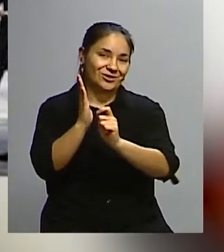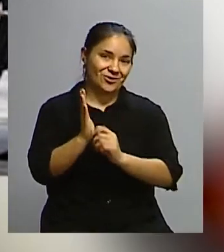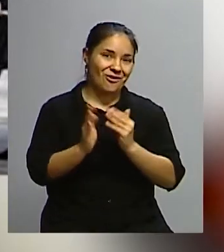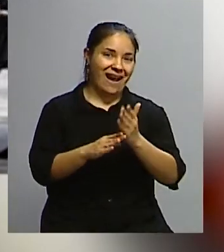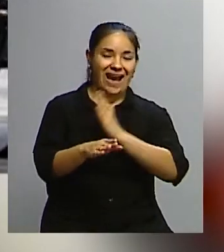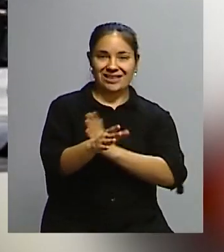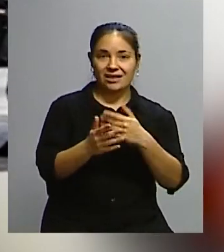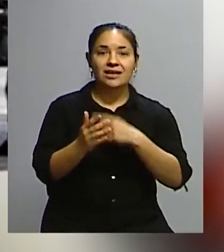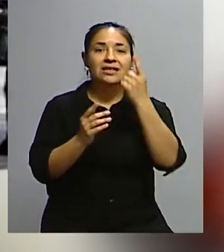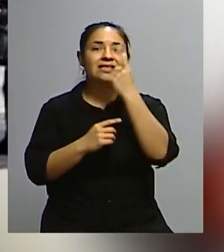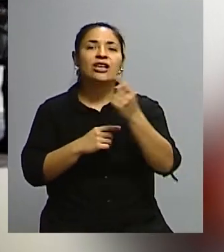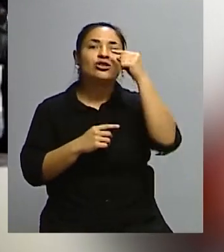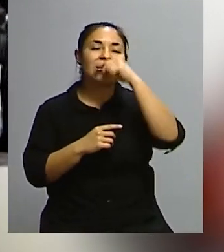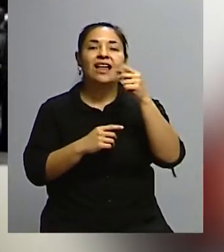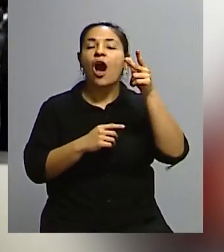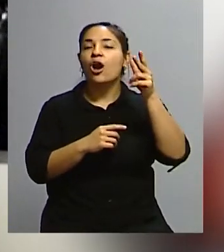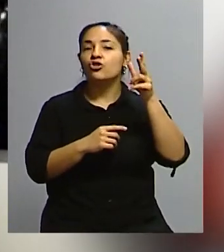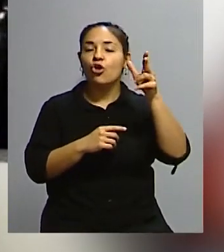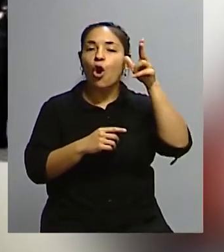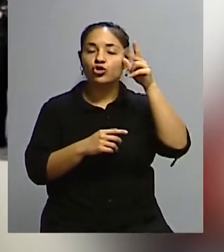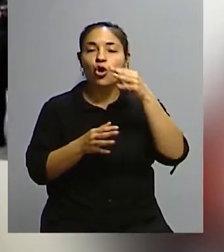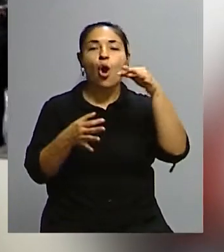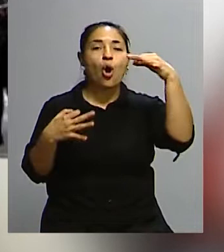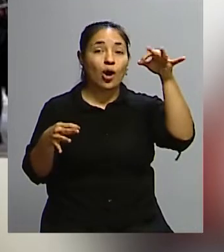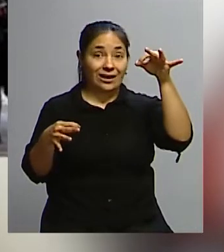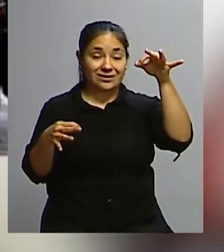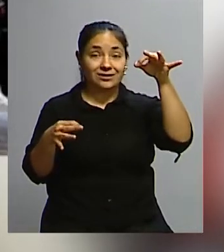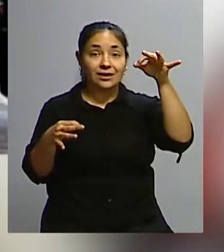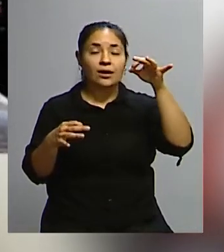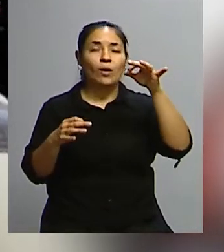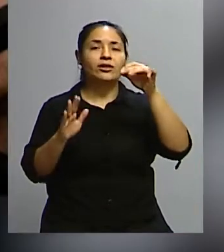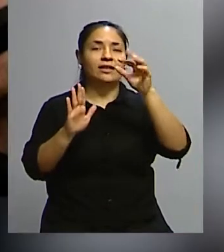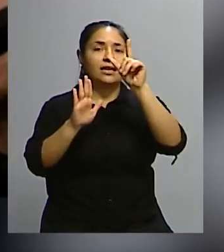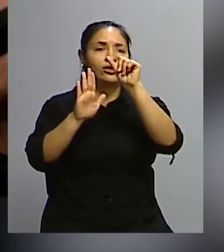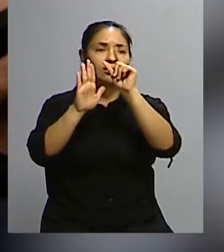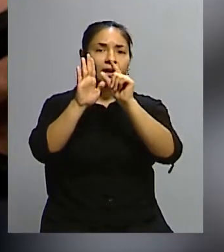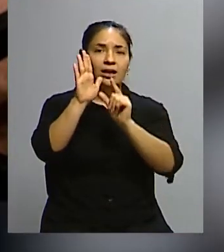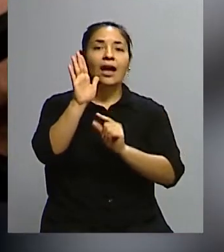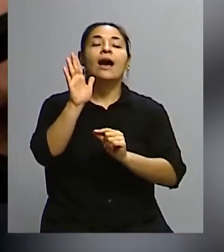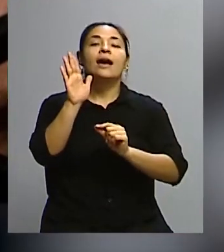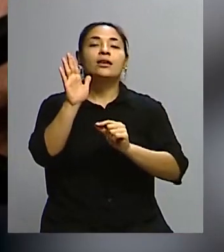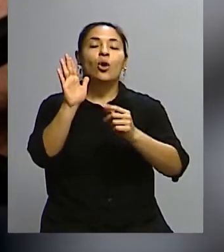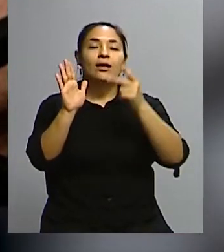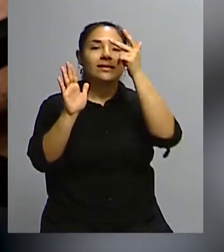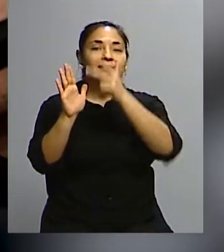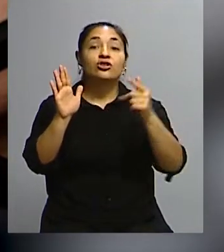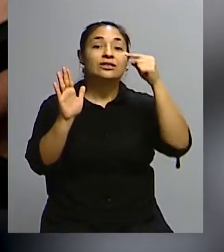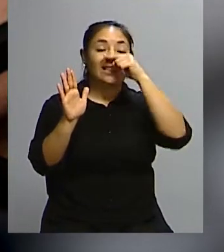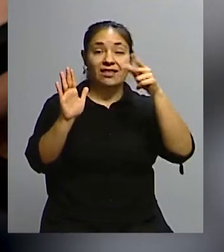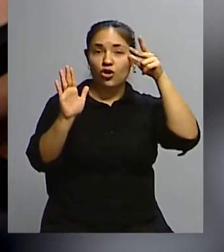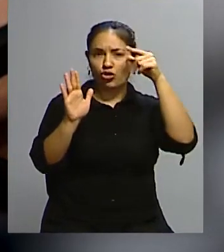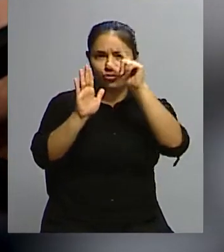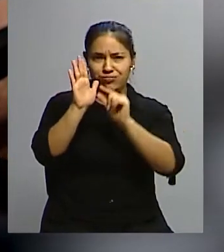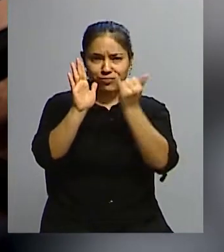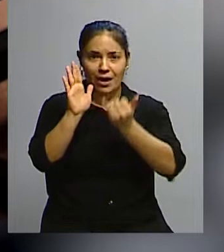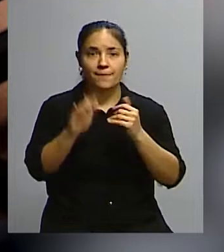tiene 178 páginas y 388 artículos. Un poco rescatar lo siguiente. Este